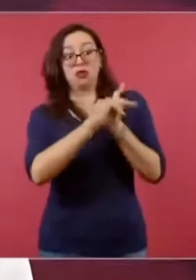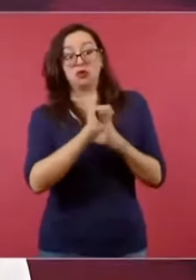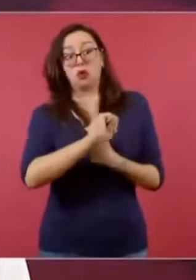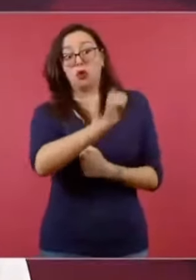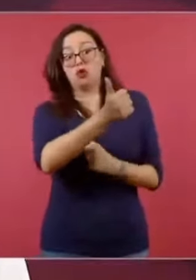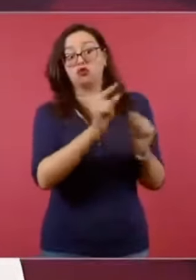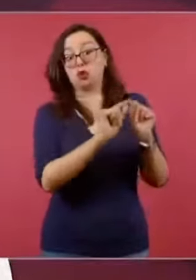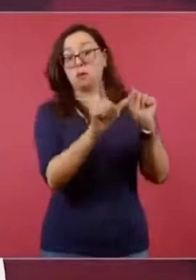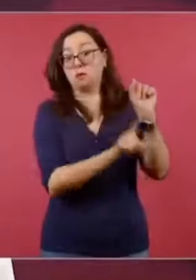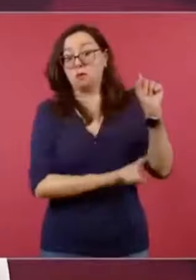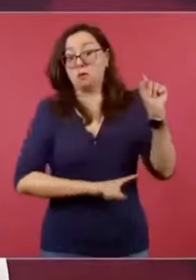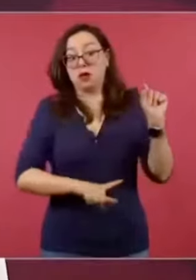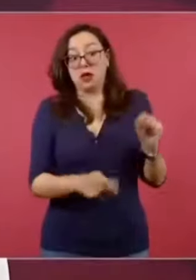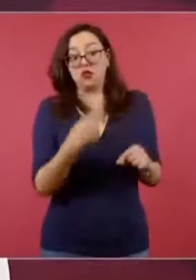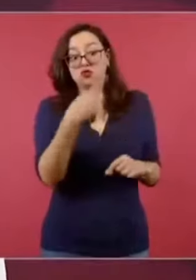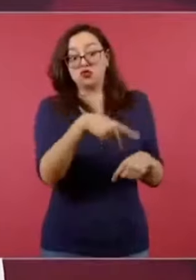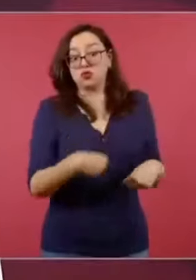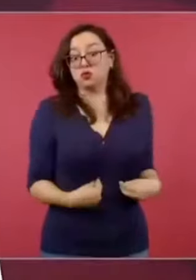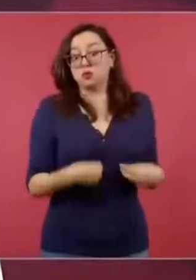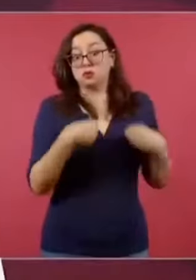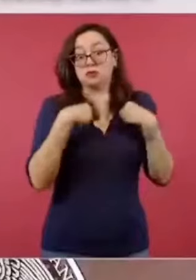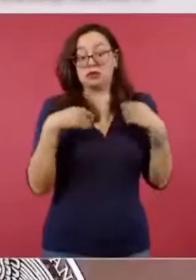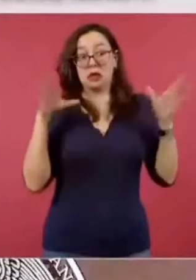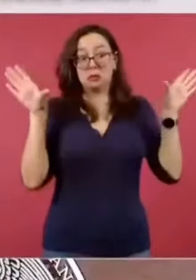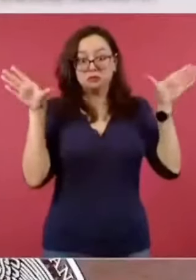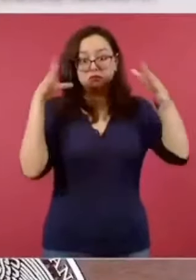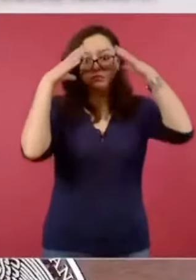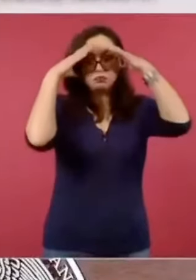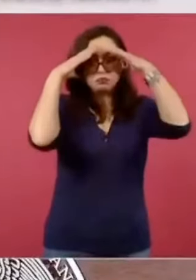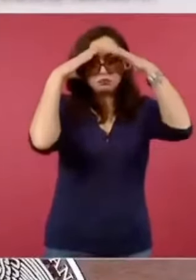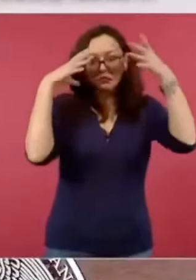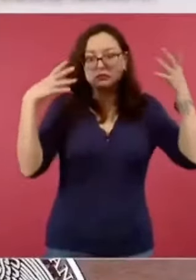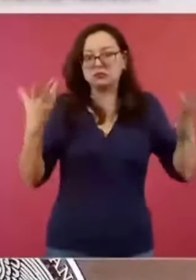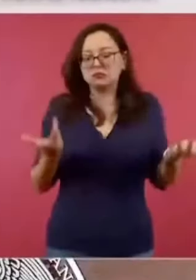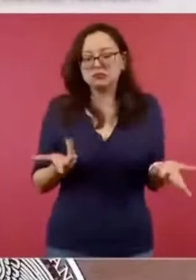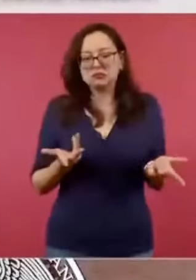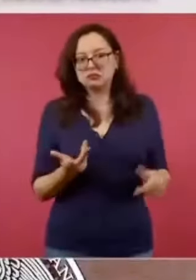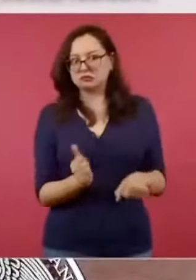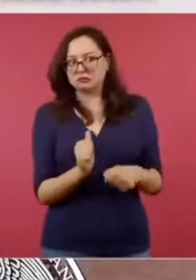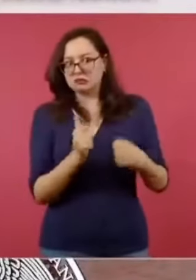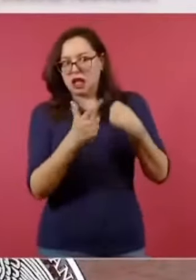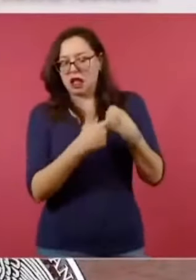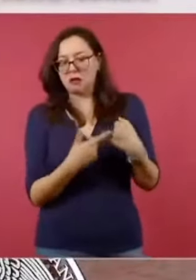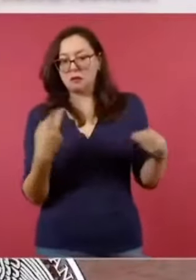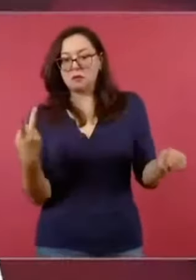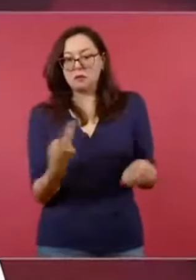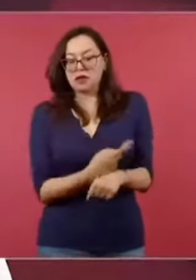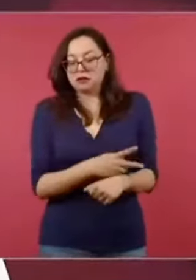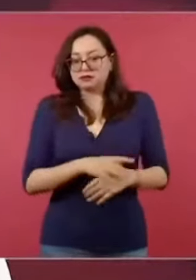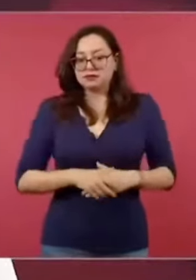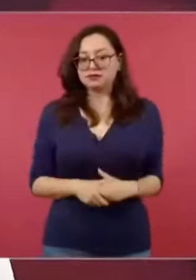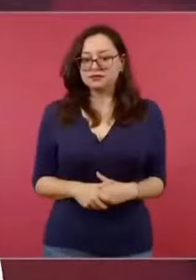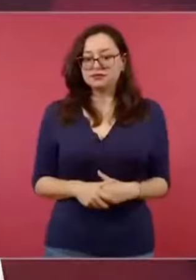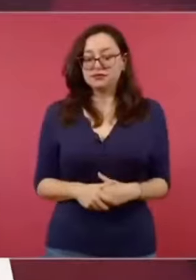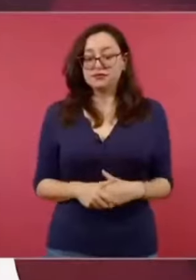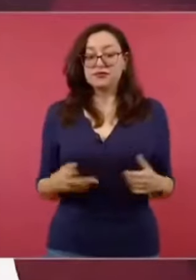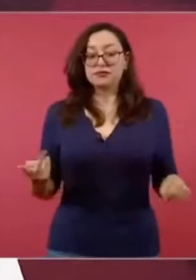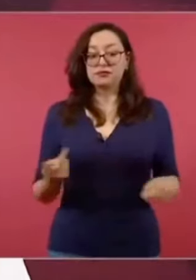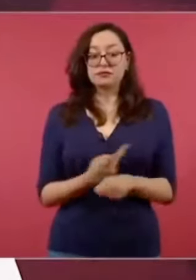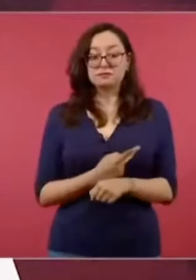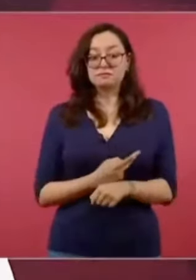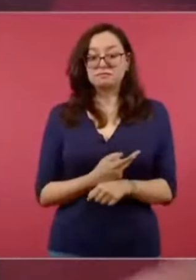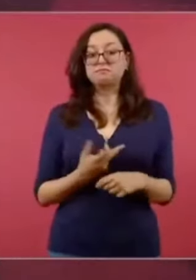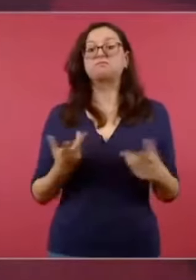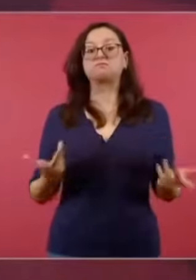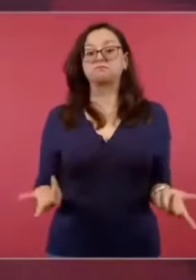y muchos de los comentaristas que vimos unos diciendo que la señora